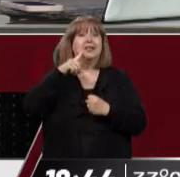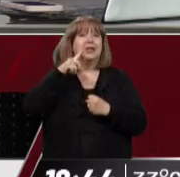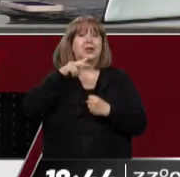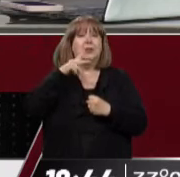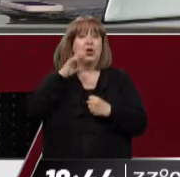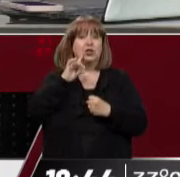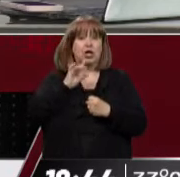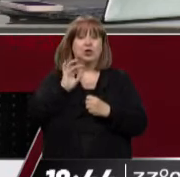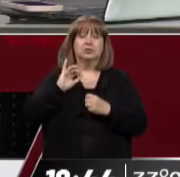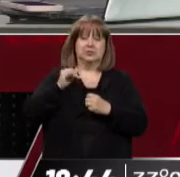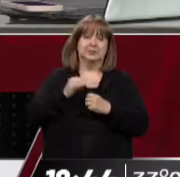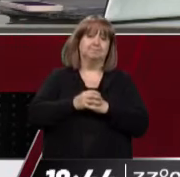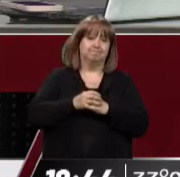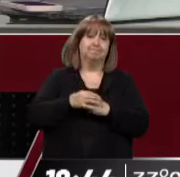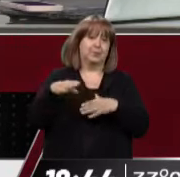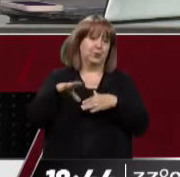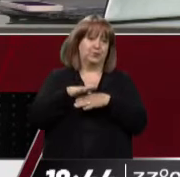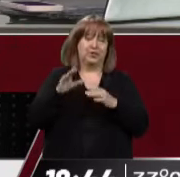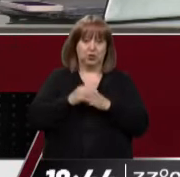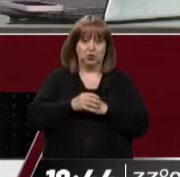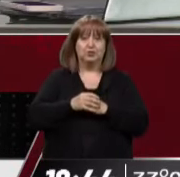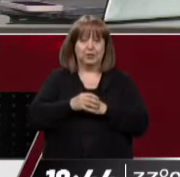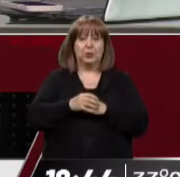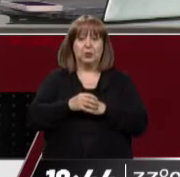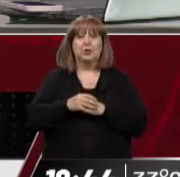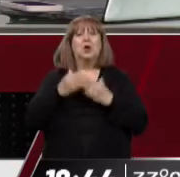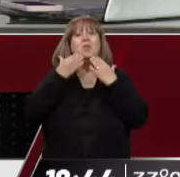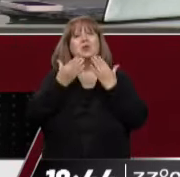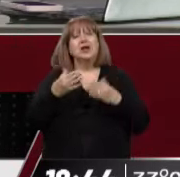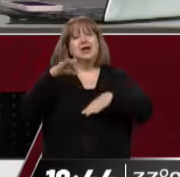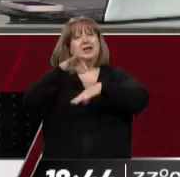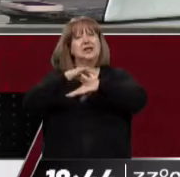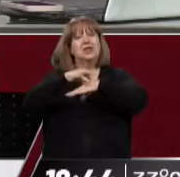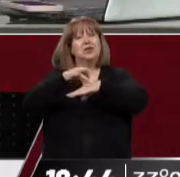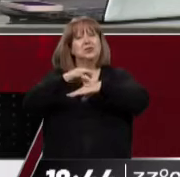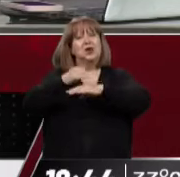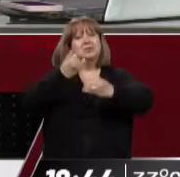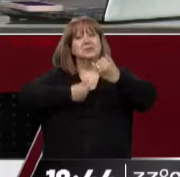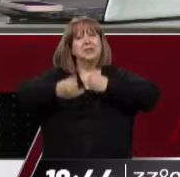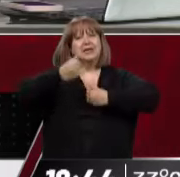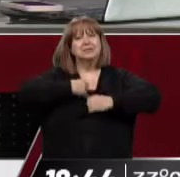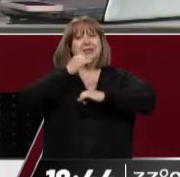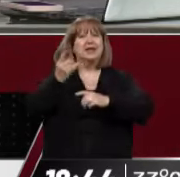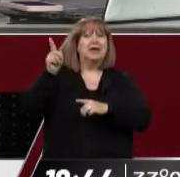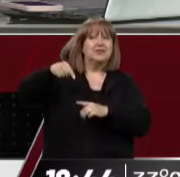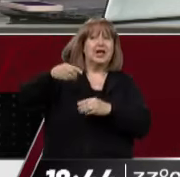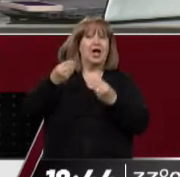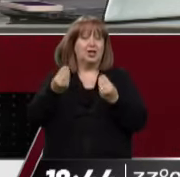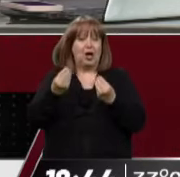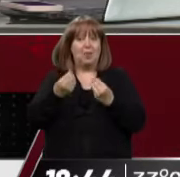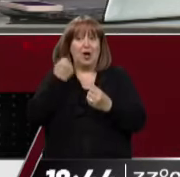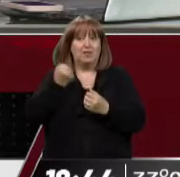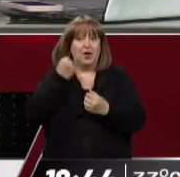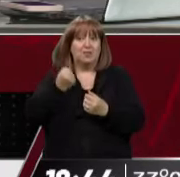antibiótico de elección en este tipo de pacientes. Bien. Doctor, muchas gracias. Muchas gracias por brindarnos la información. Siempre es mejor estar